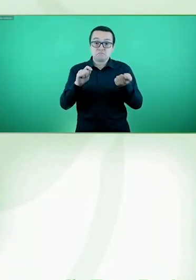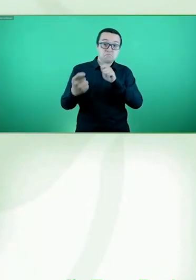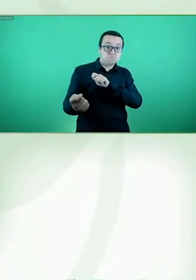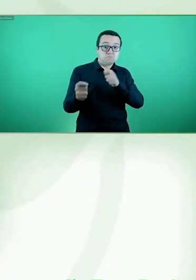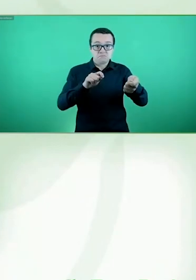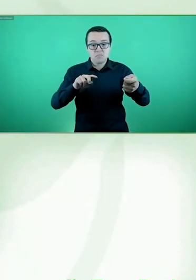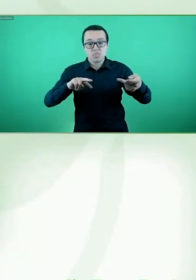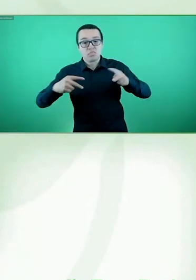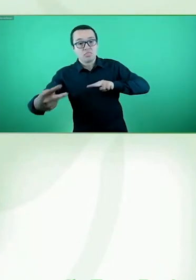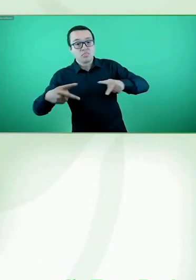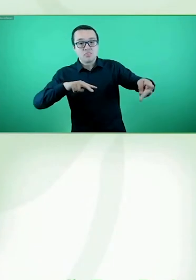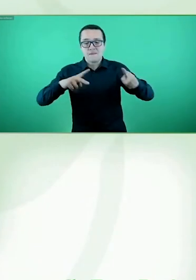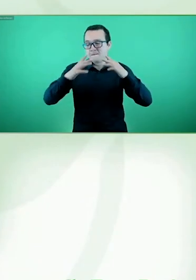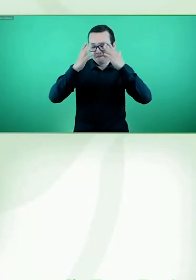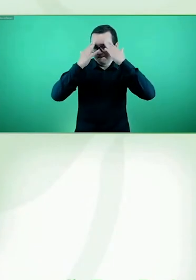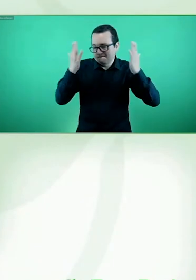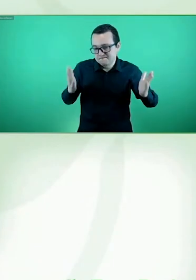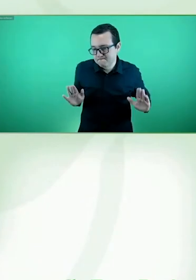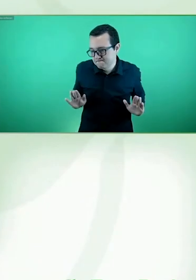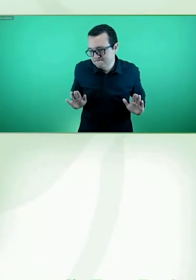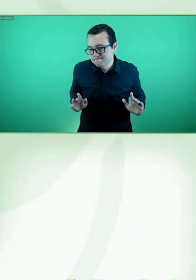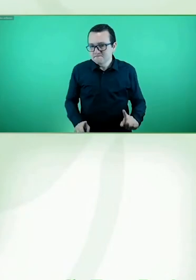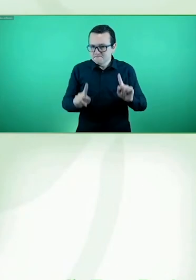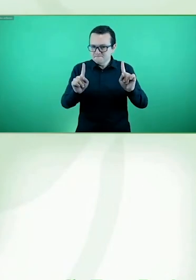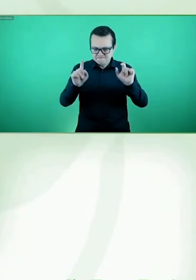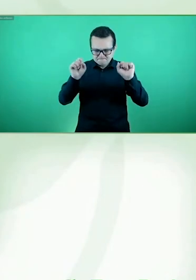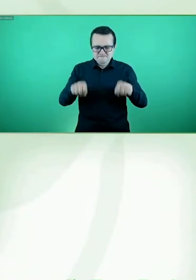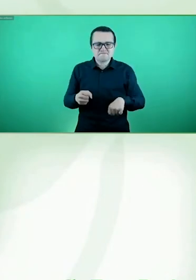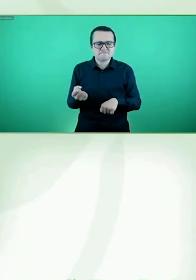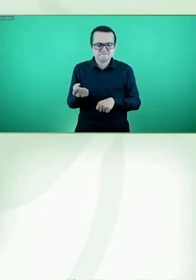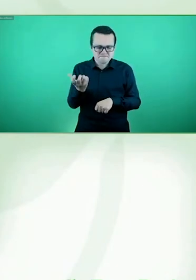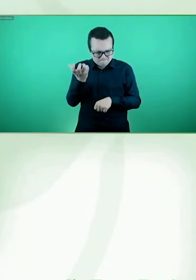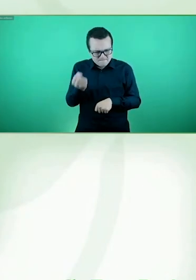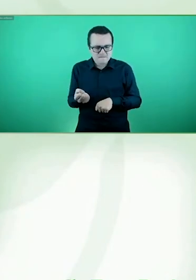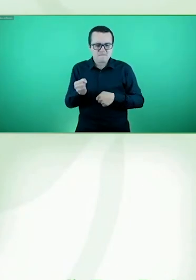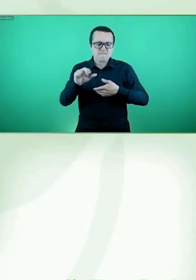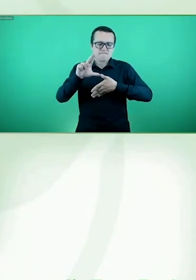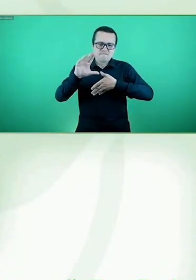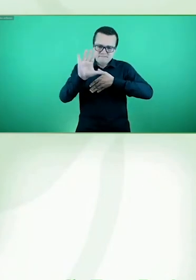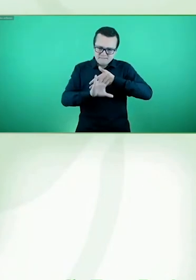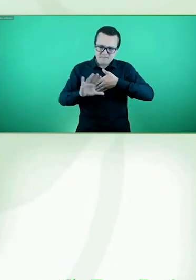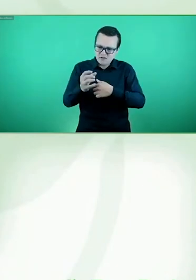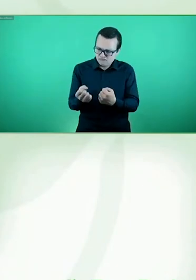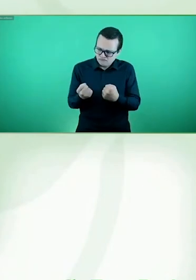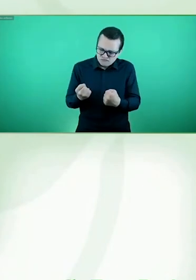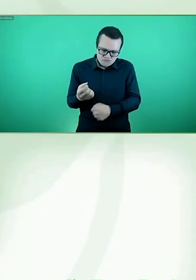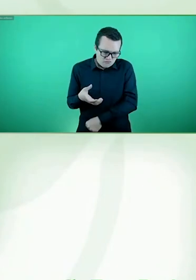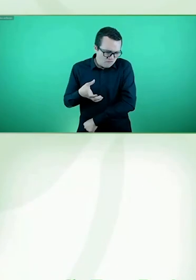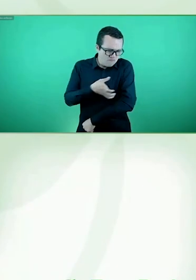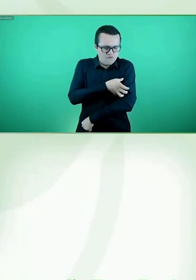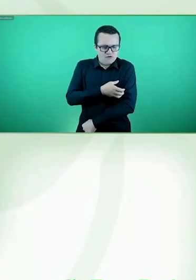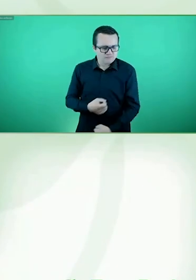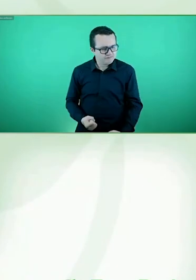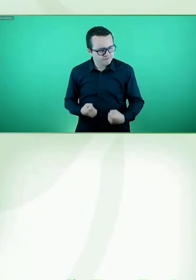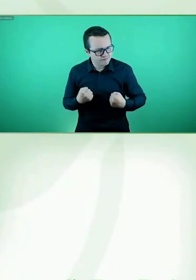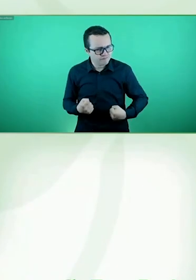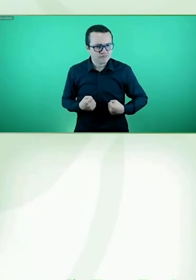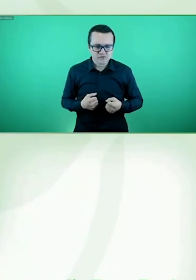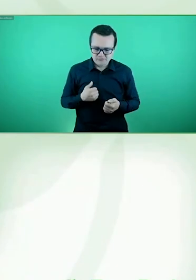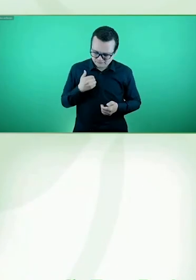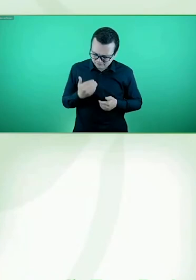creo que tenemos una gran fortaleza en la región. Sabemos cómo enfrentar esos desafíos y lo más bonito es que sabemos trabajar en equipo.